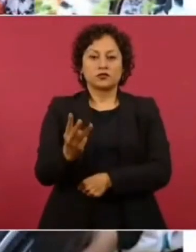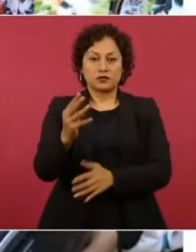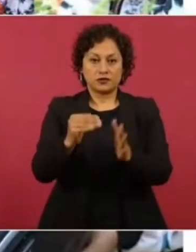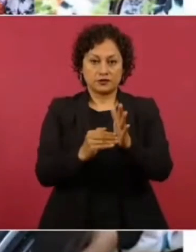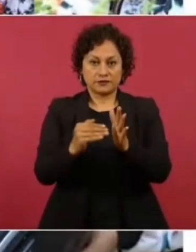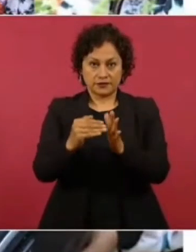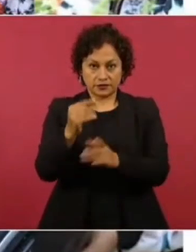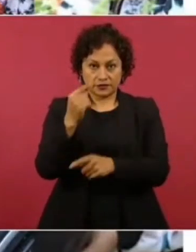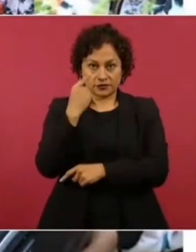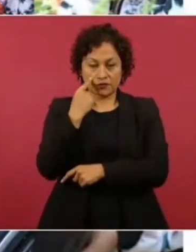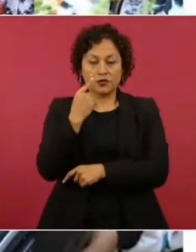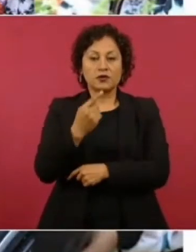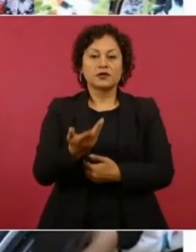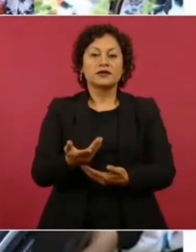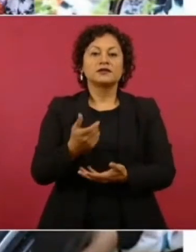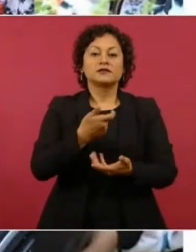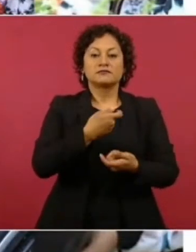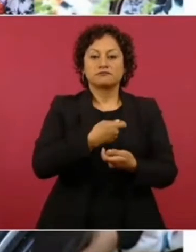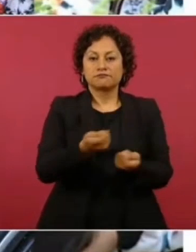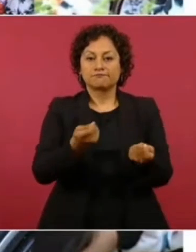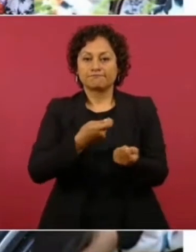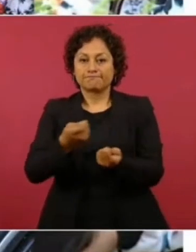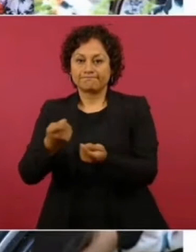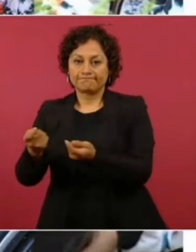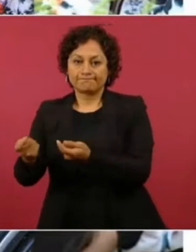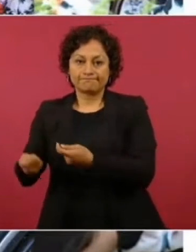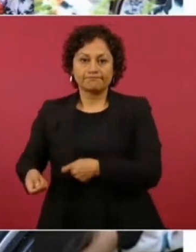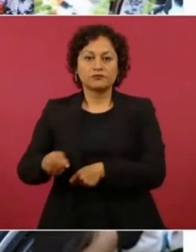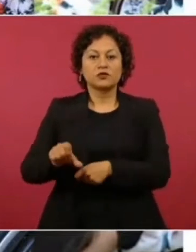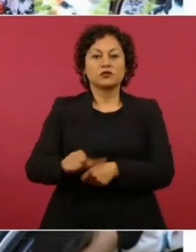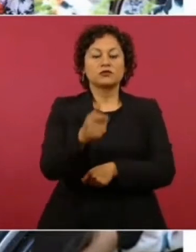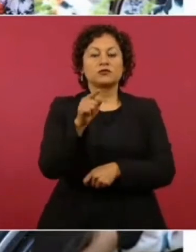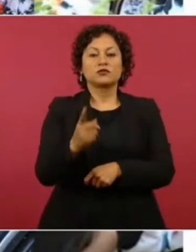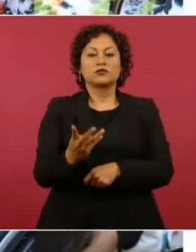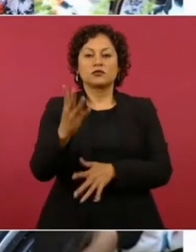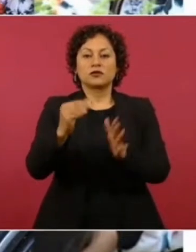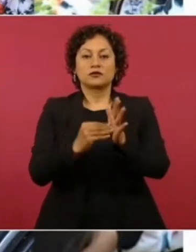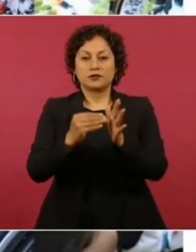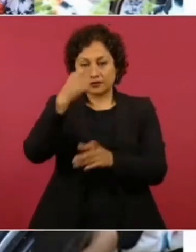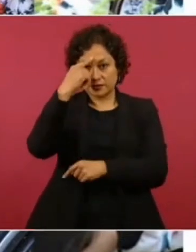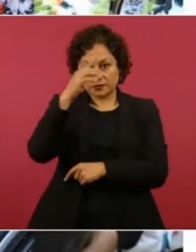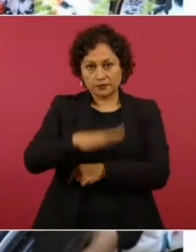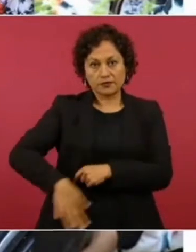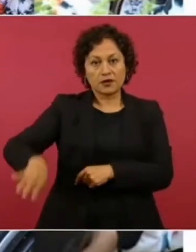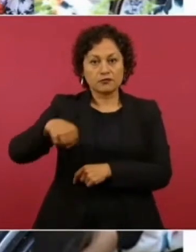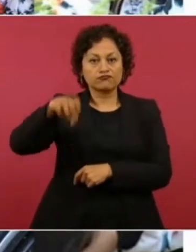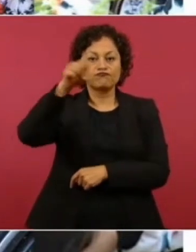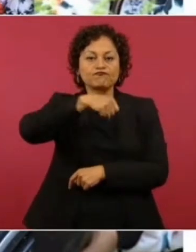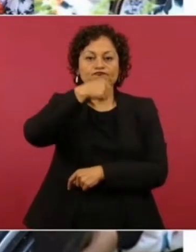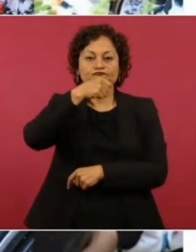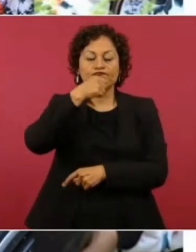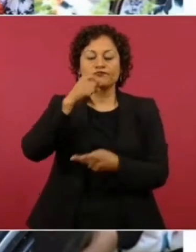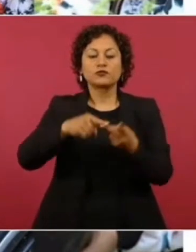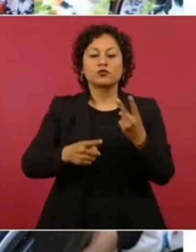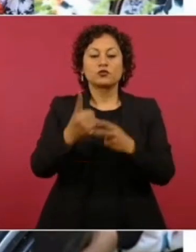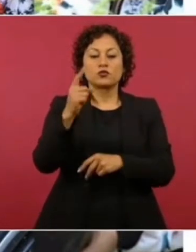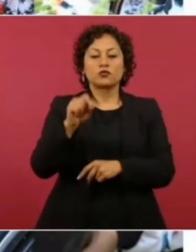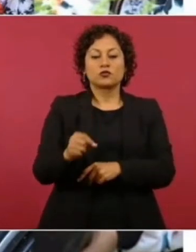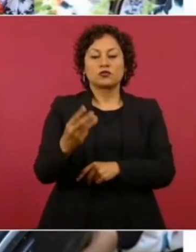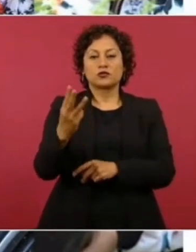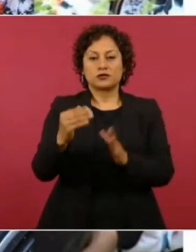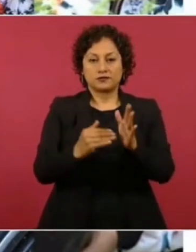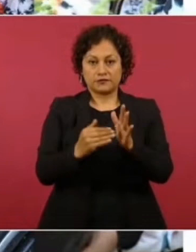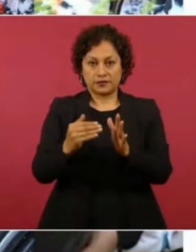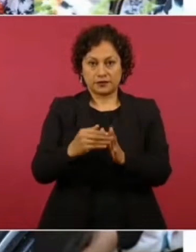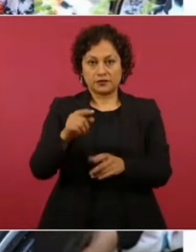de pagos, de los cuales 11.4 millones son de adultos mayores, 1.3 millones